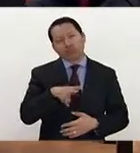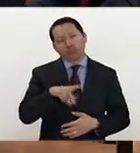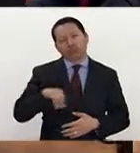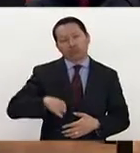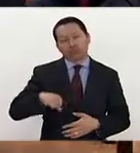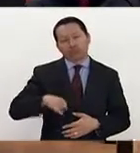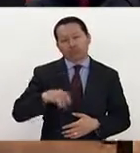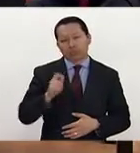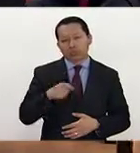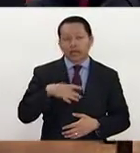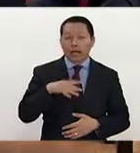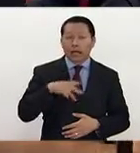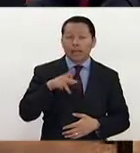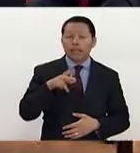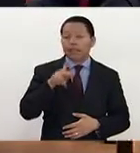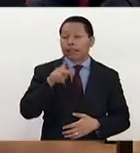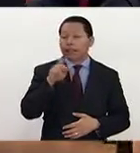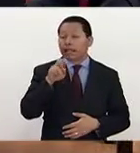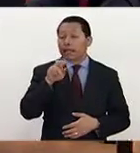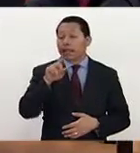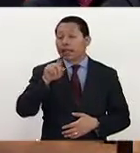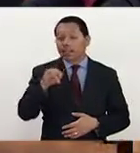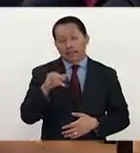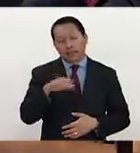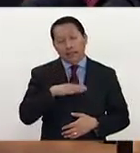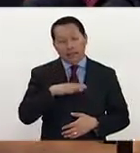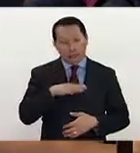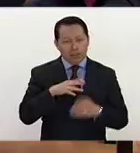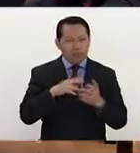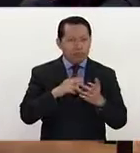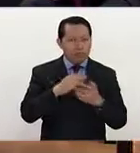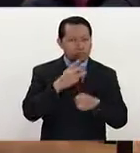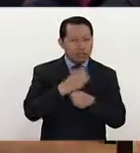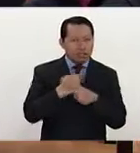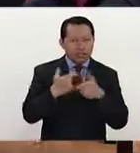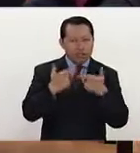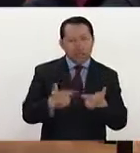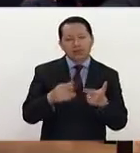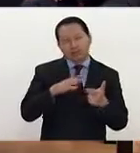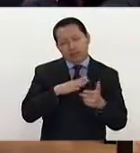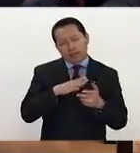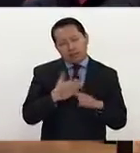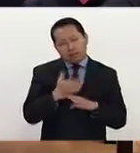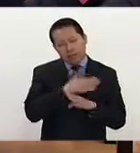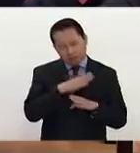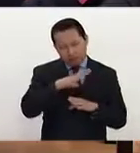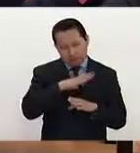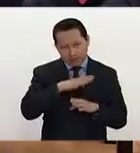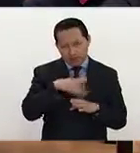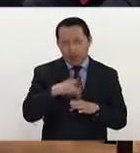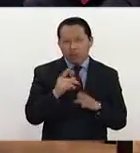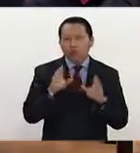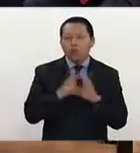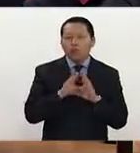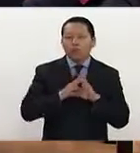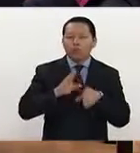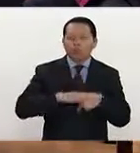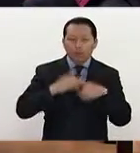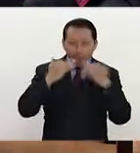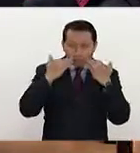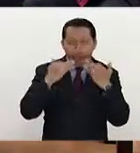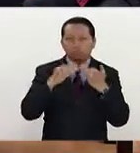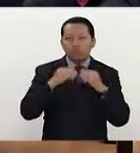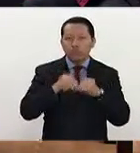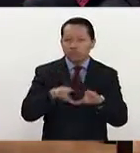atención fue el discurso de Kennedy, la tercera generación de los Kennedy, un nuevo personaje que entra, bueno, ya ha estado, pero que de forma ya más evidente,